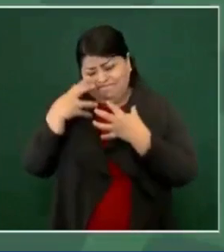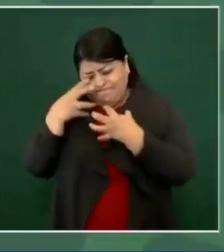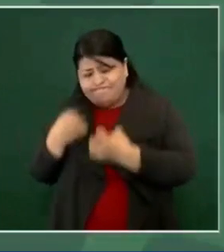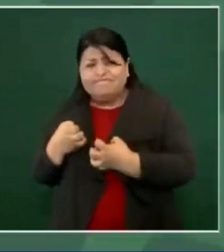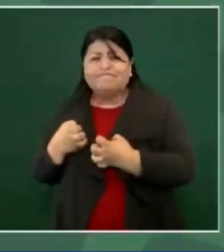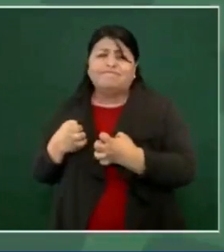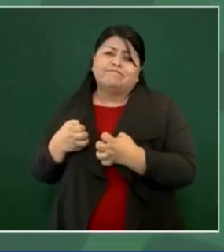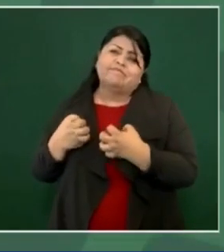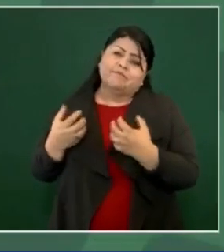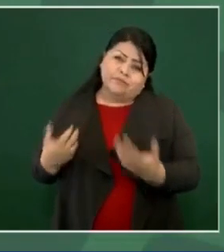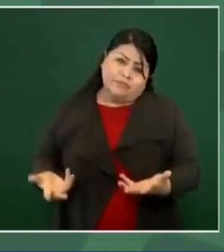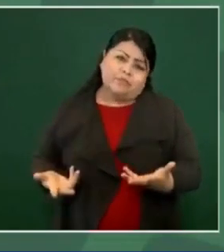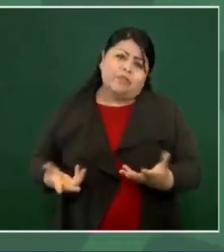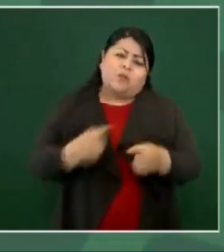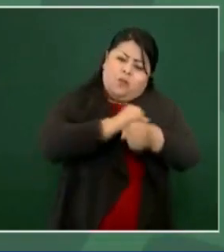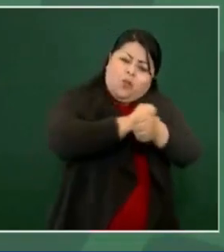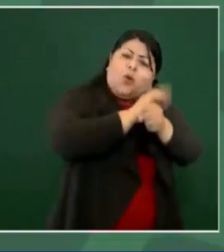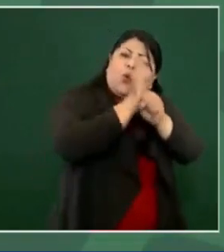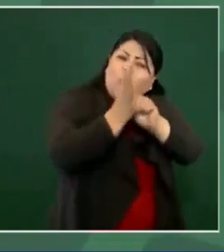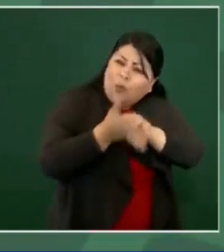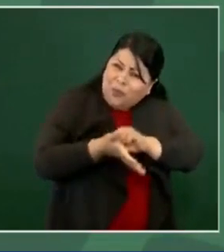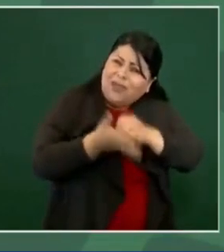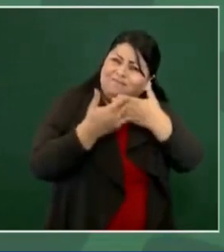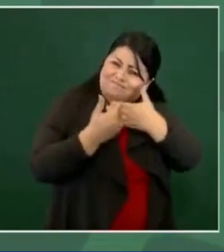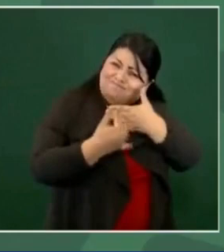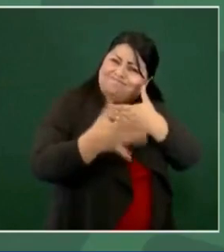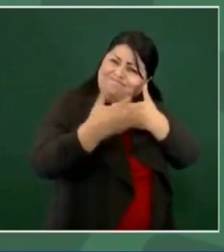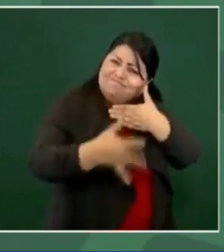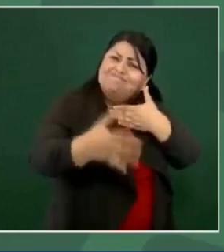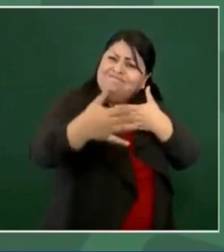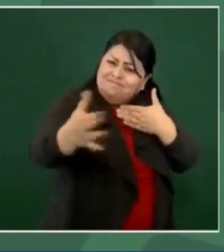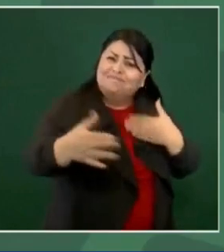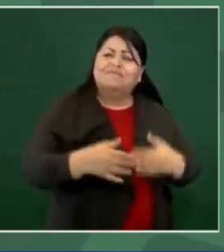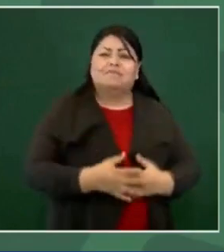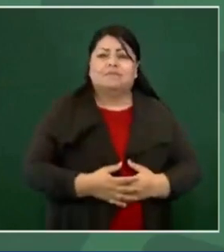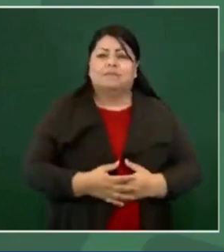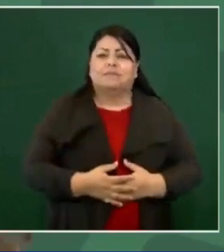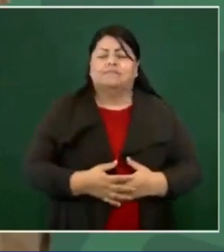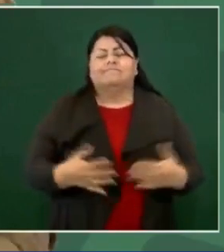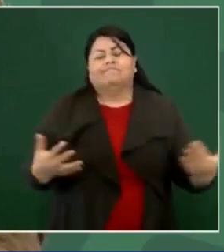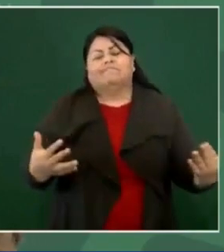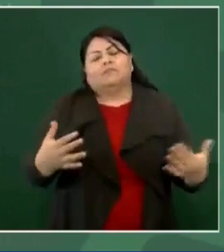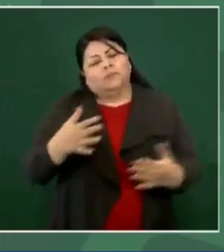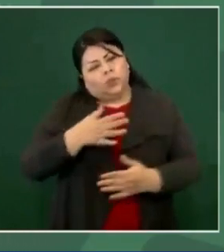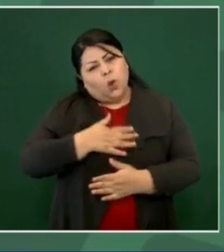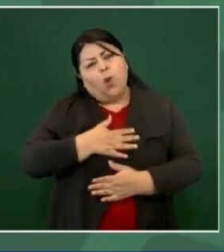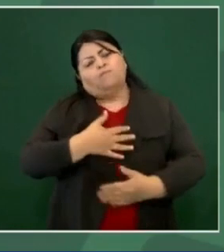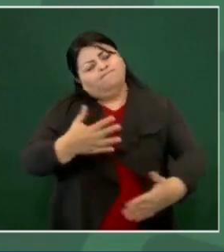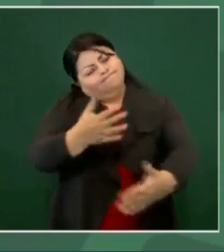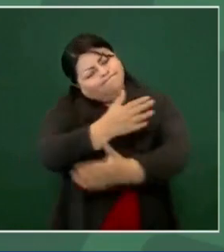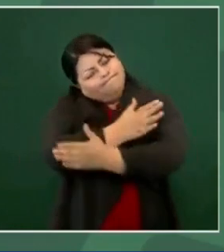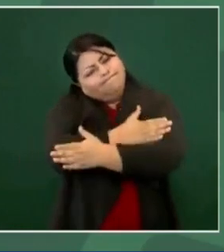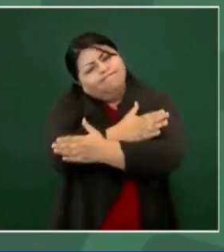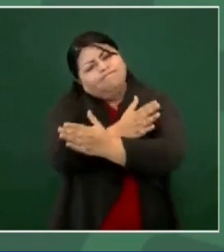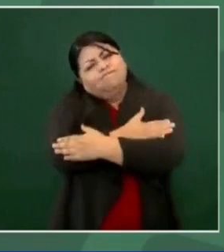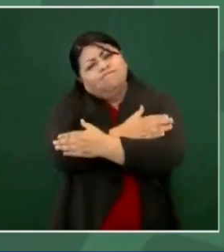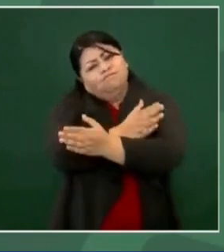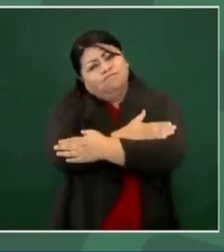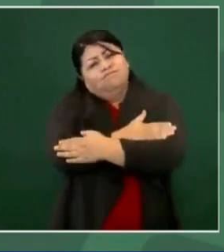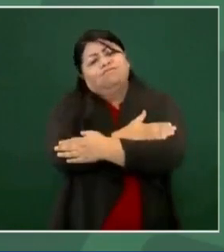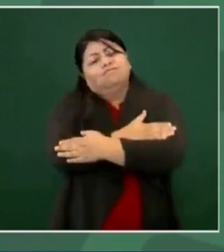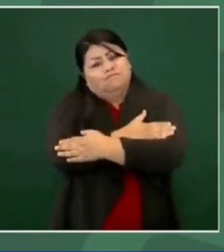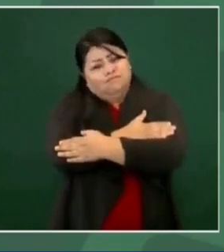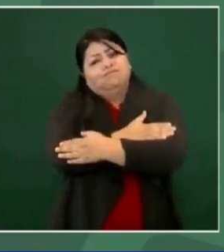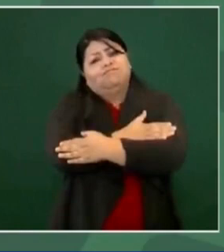por la pandemia. También mi abrazo fraterno,